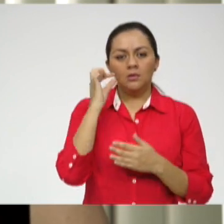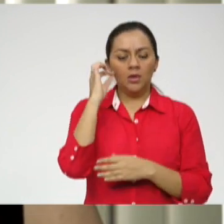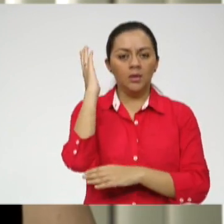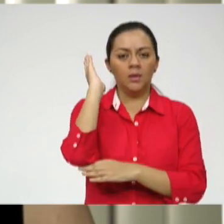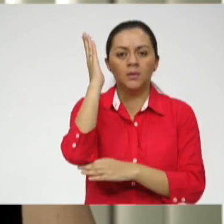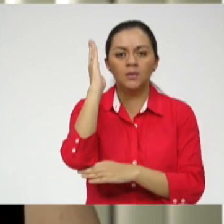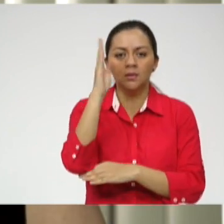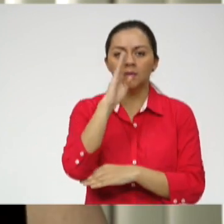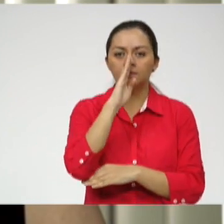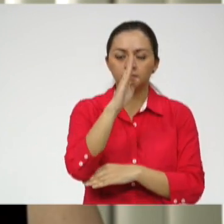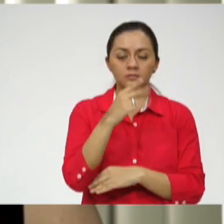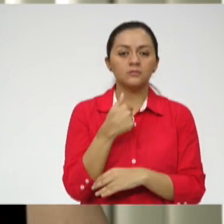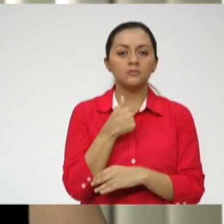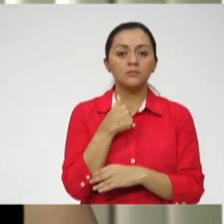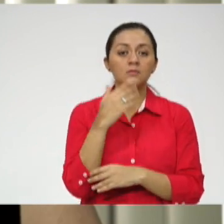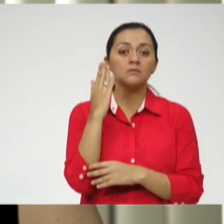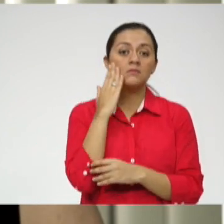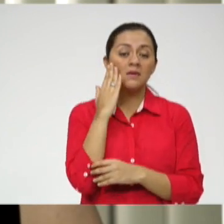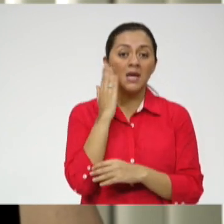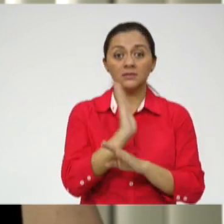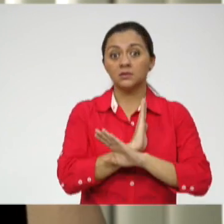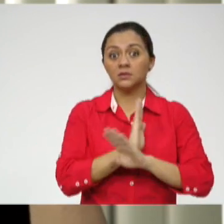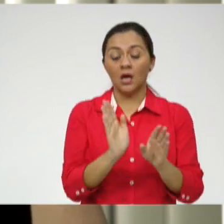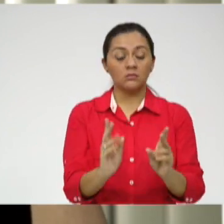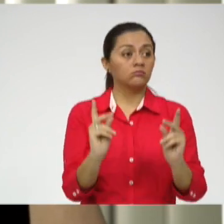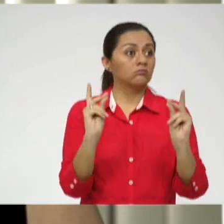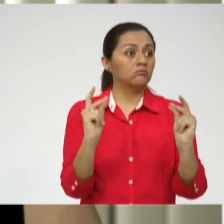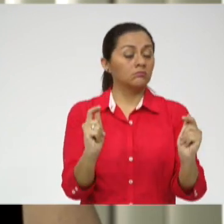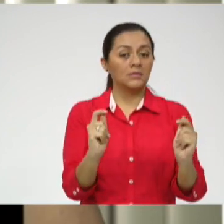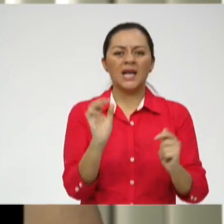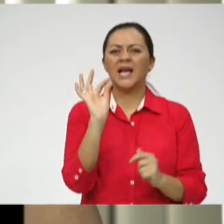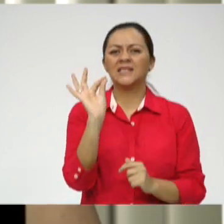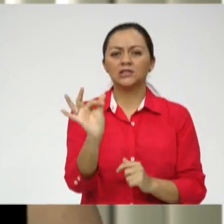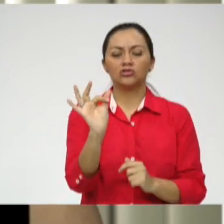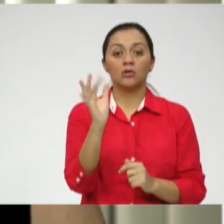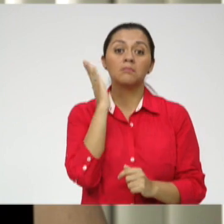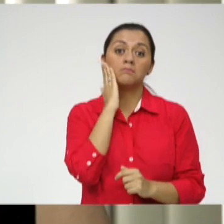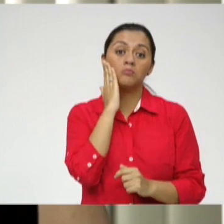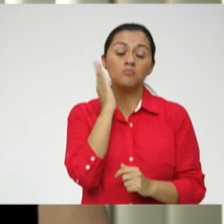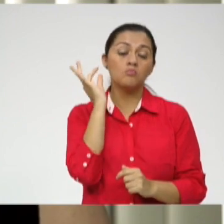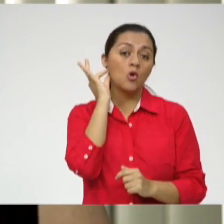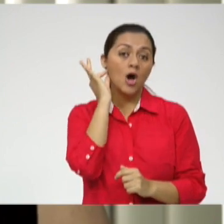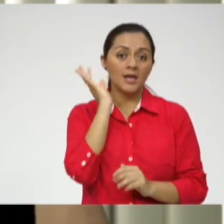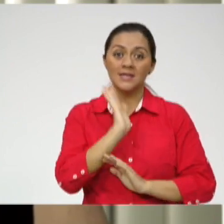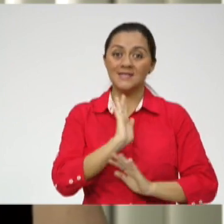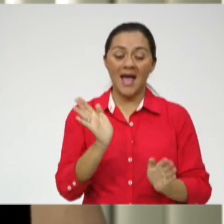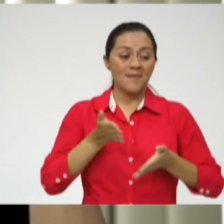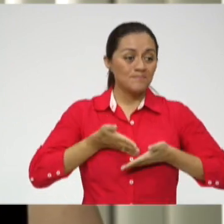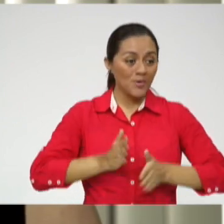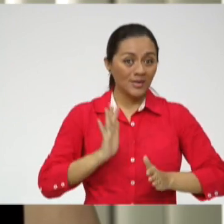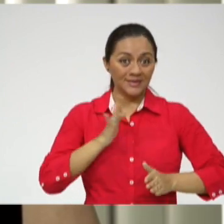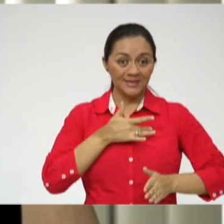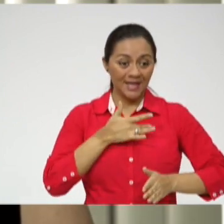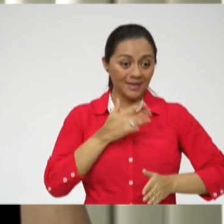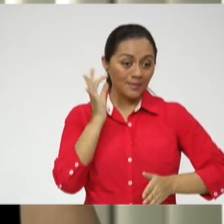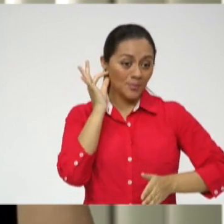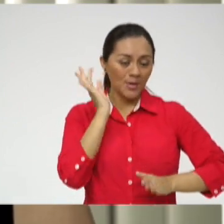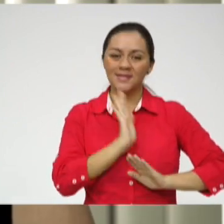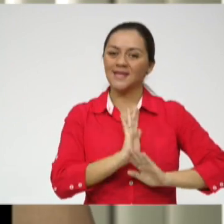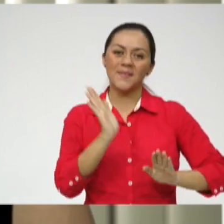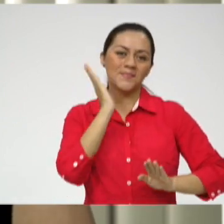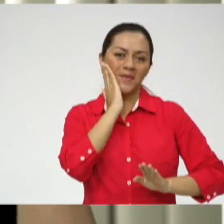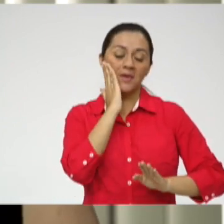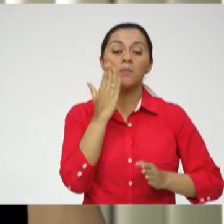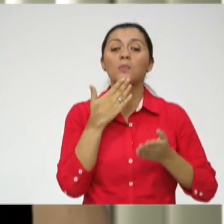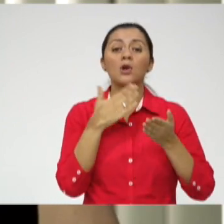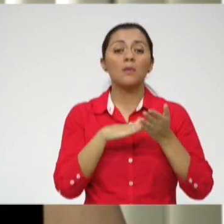mujeres solo nos realizamos cuando somos mamás. Y eso obviamente en muchas de las adolescentes, en muchas de las chicas que